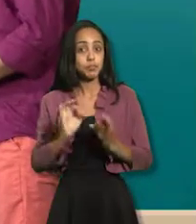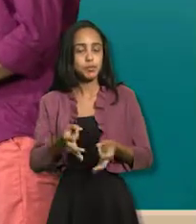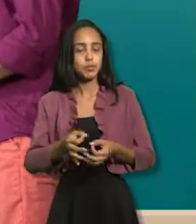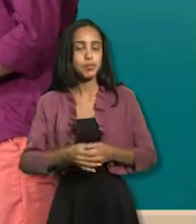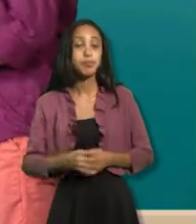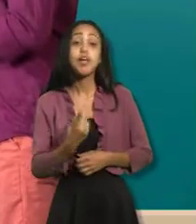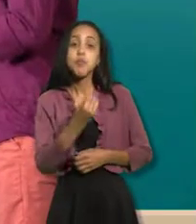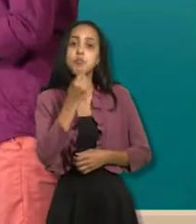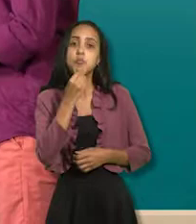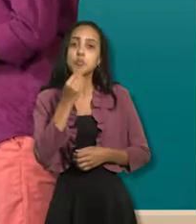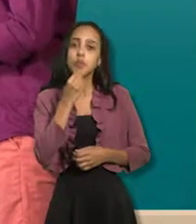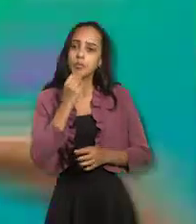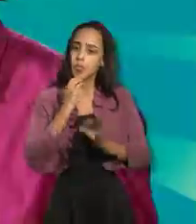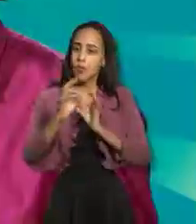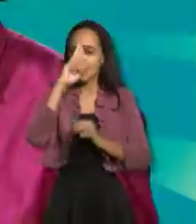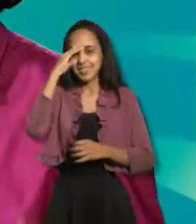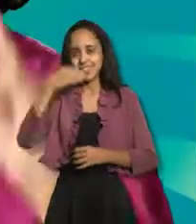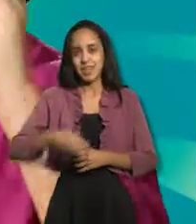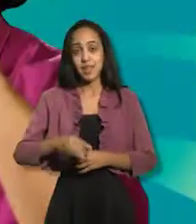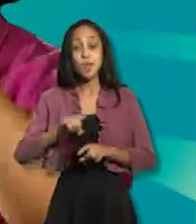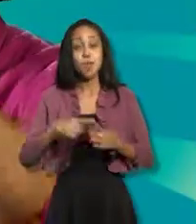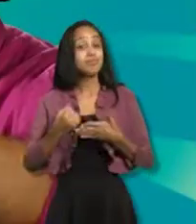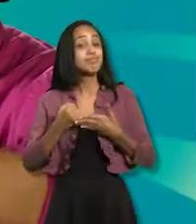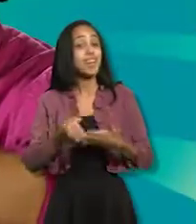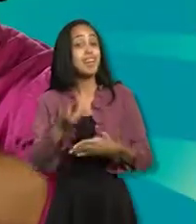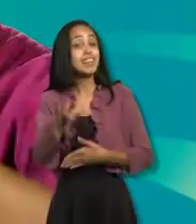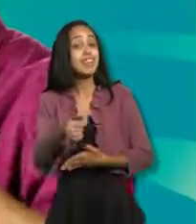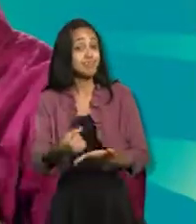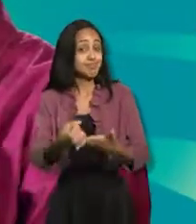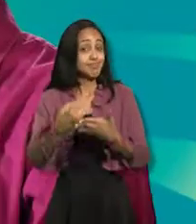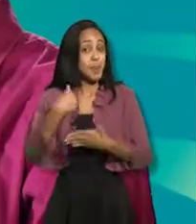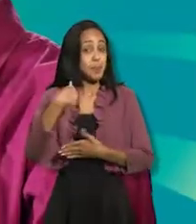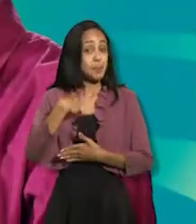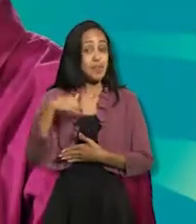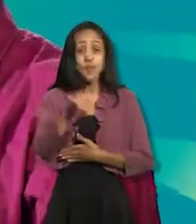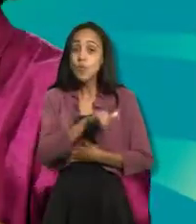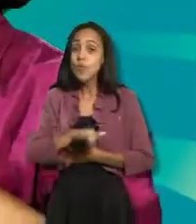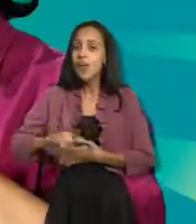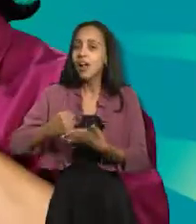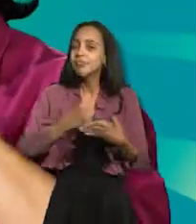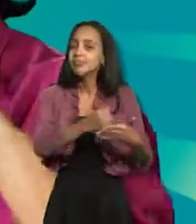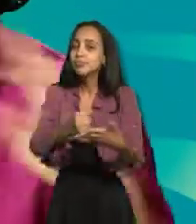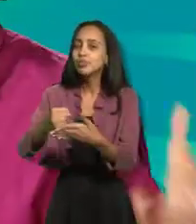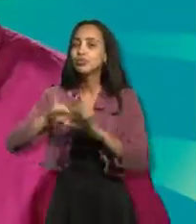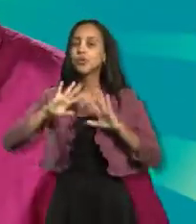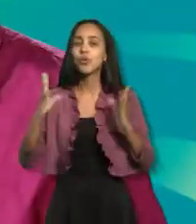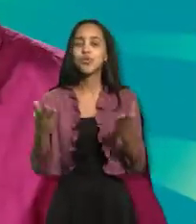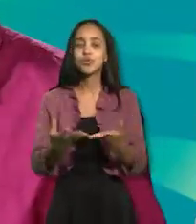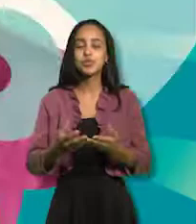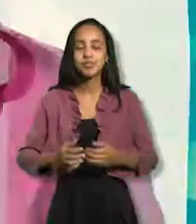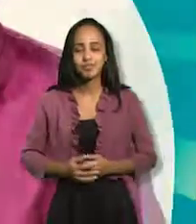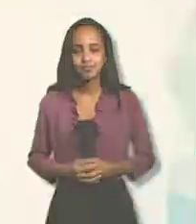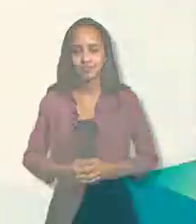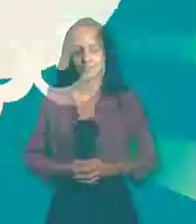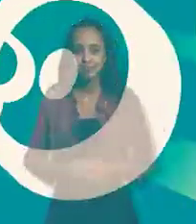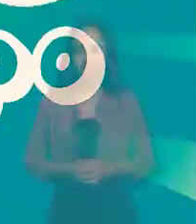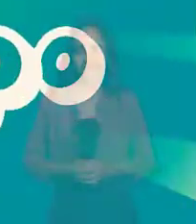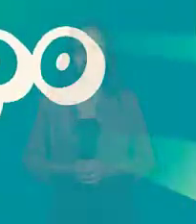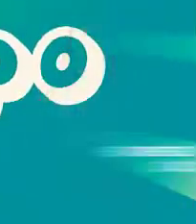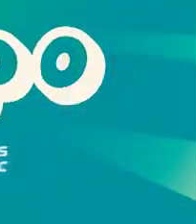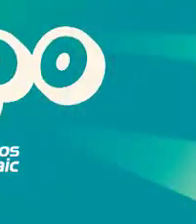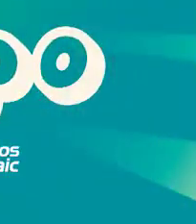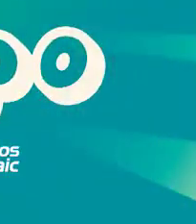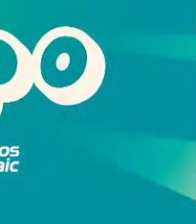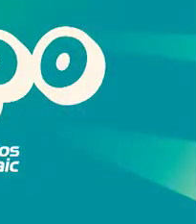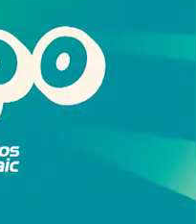Solo así nos podremos salvar. Por ti. Por mí. Por todos. Porque puedo ser